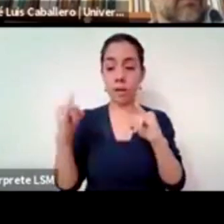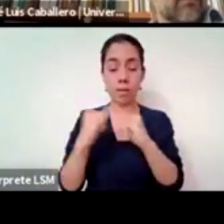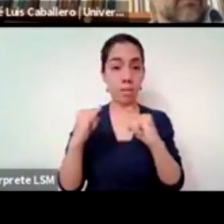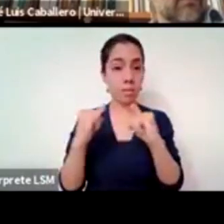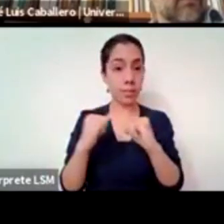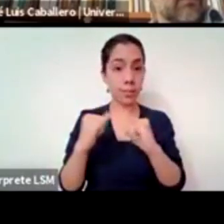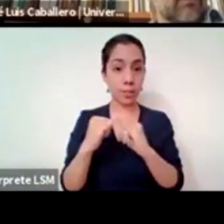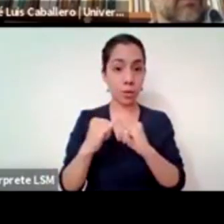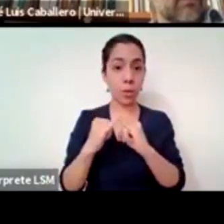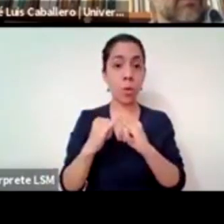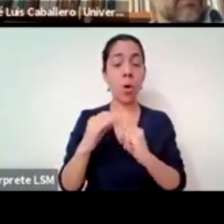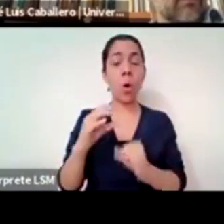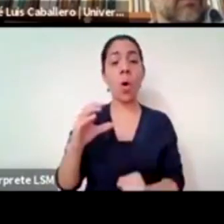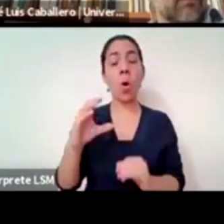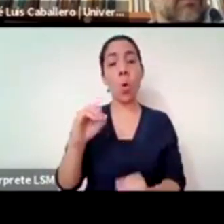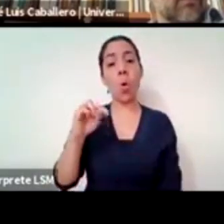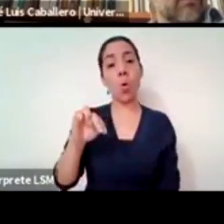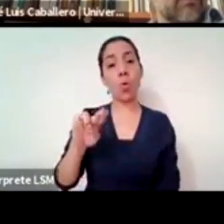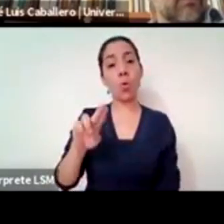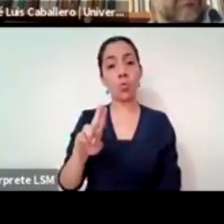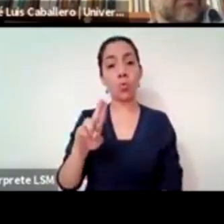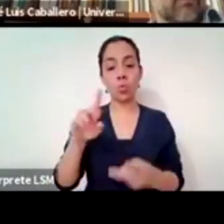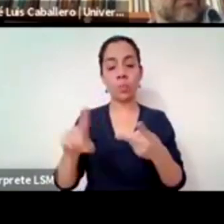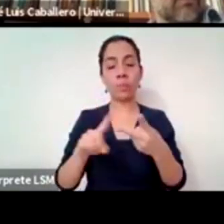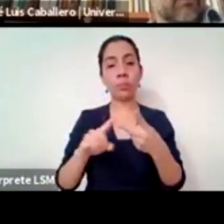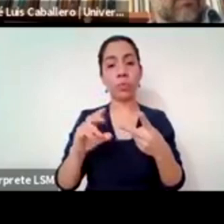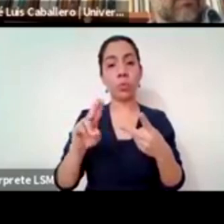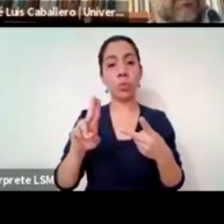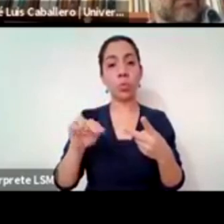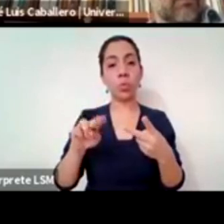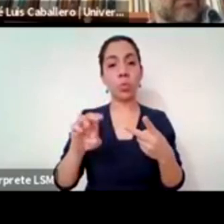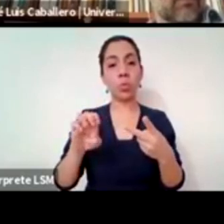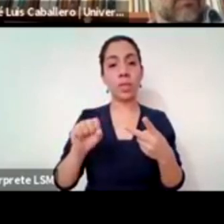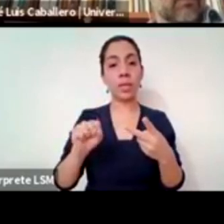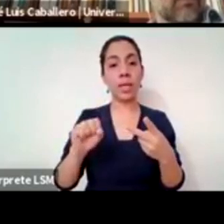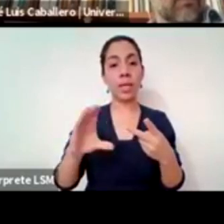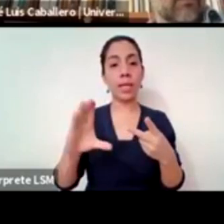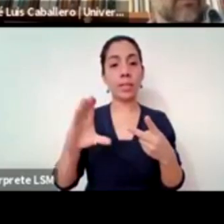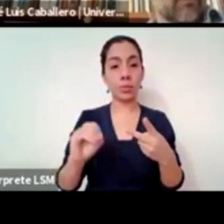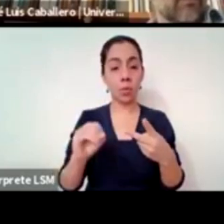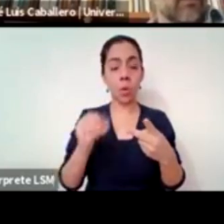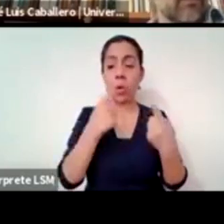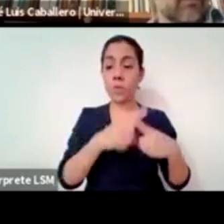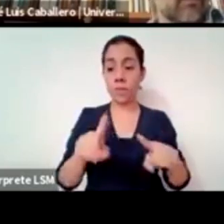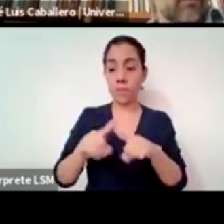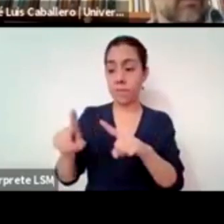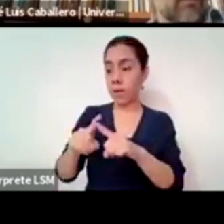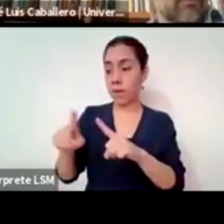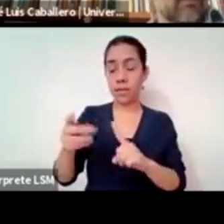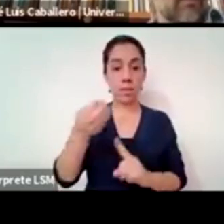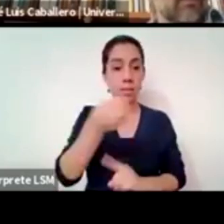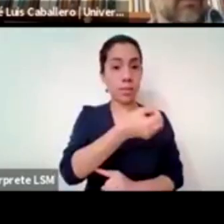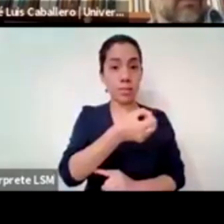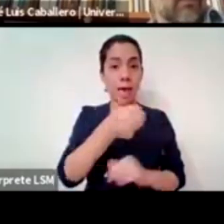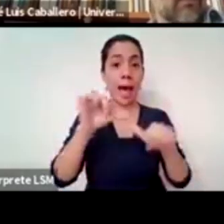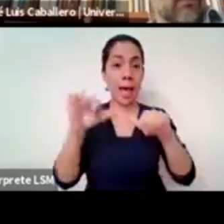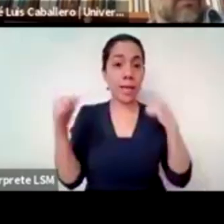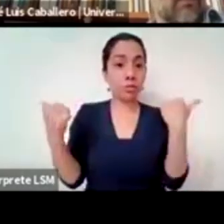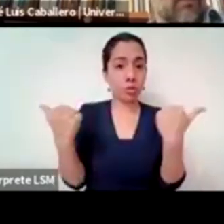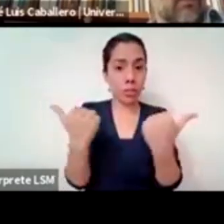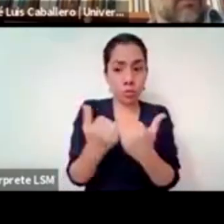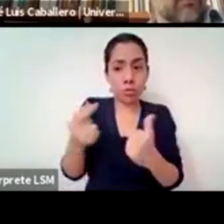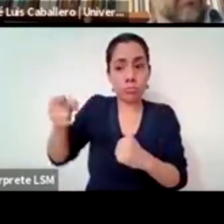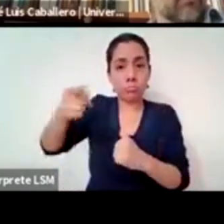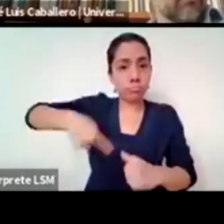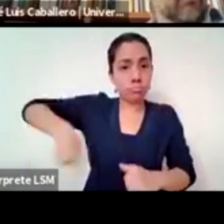la ONU de la UNESCO de otras organizaciones que defienden la igualdad